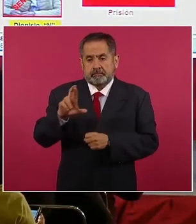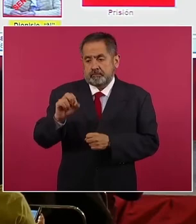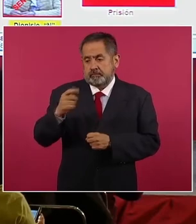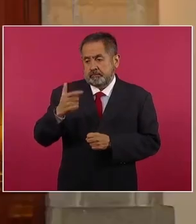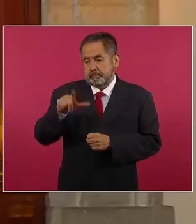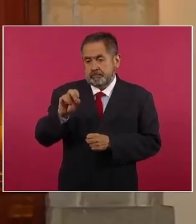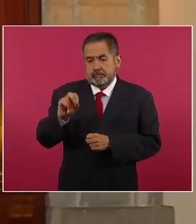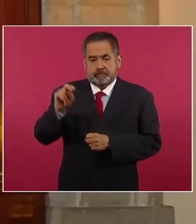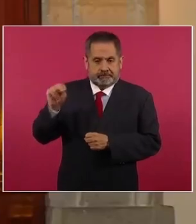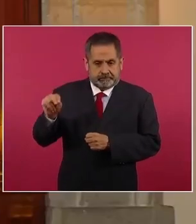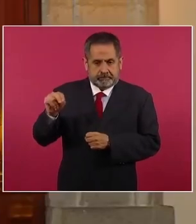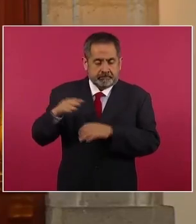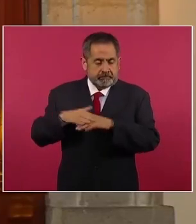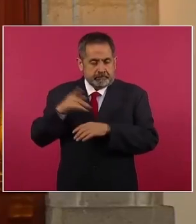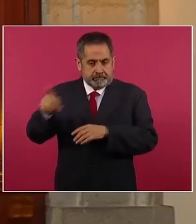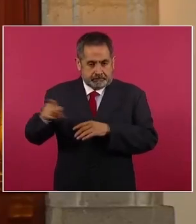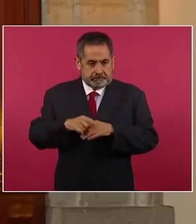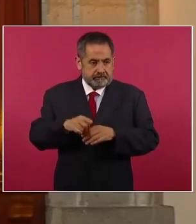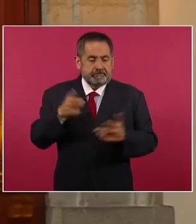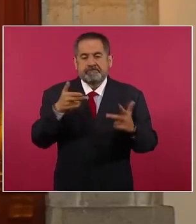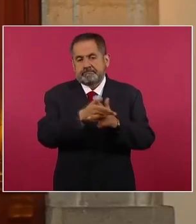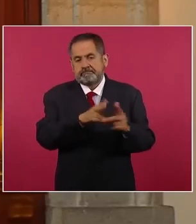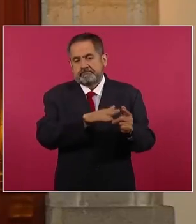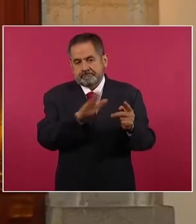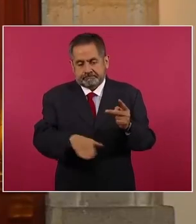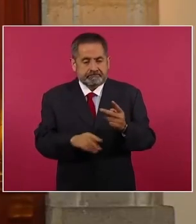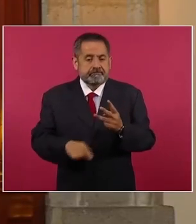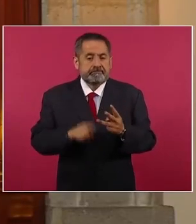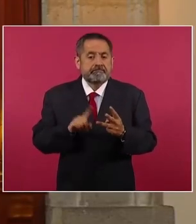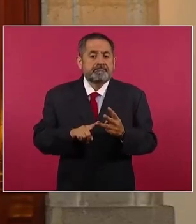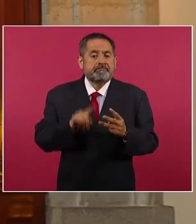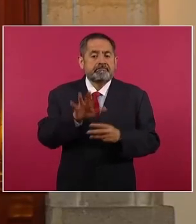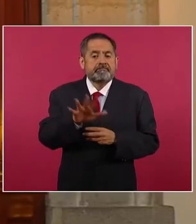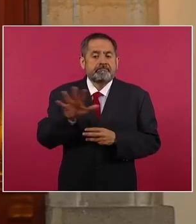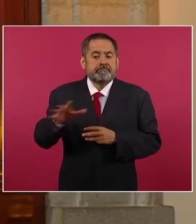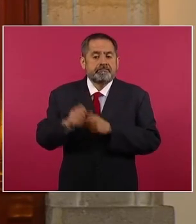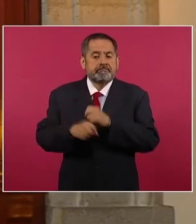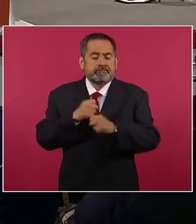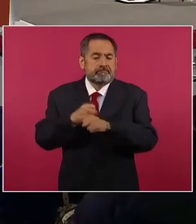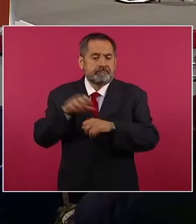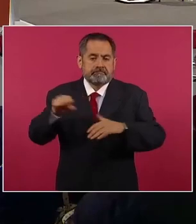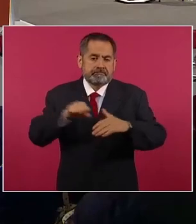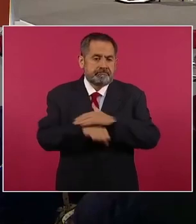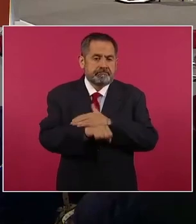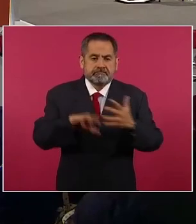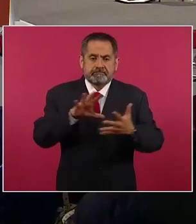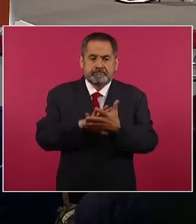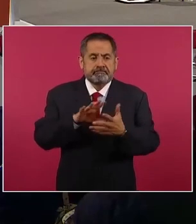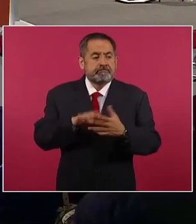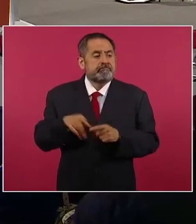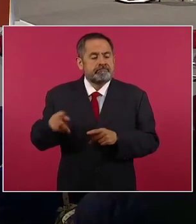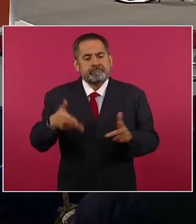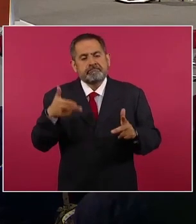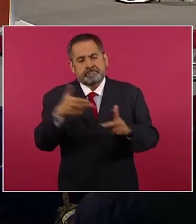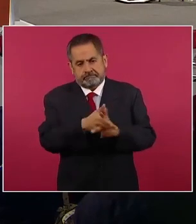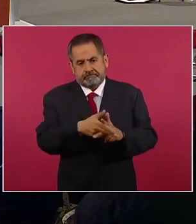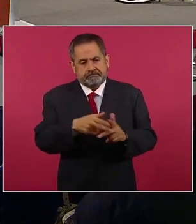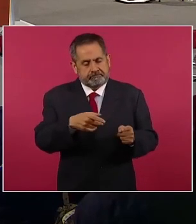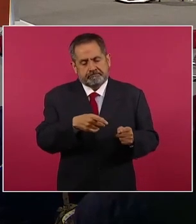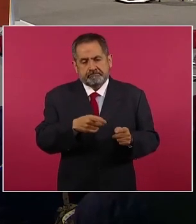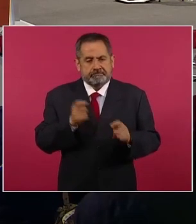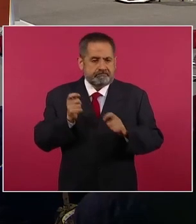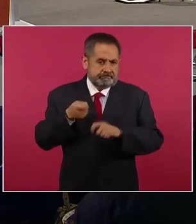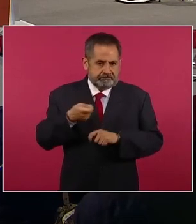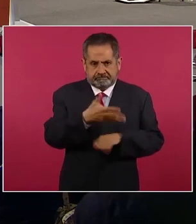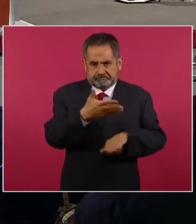calificado y tentativa de extorsión, 55 años para Dionisio N por homicidio calificado y tentativa de homicidio